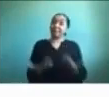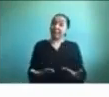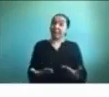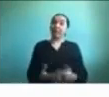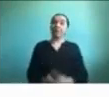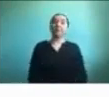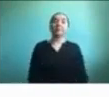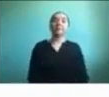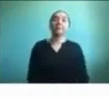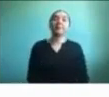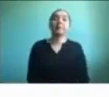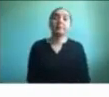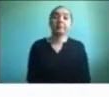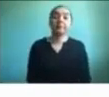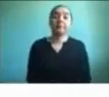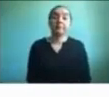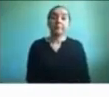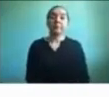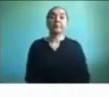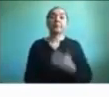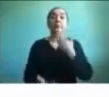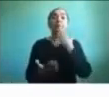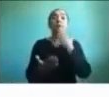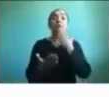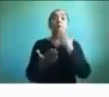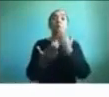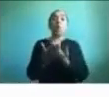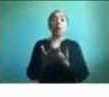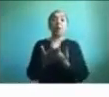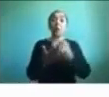Entonces, cuando pensamos en este webinar,